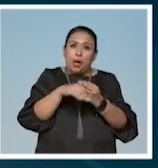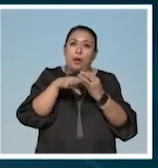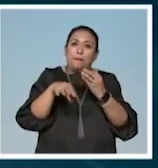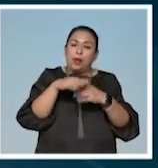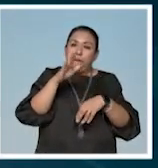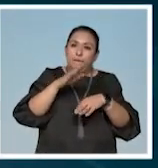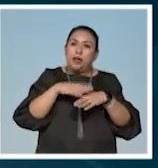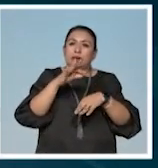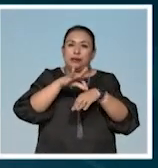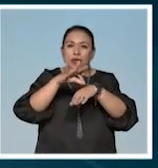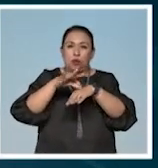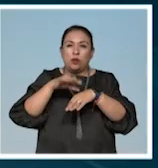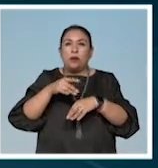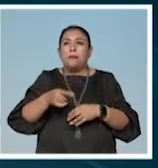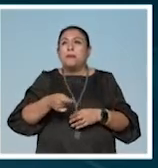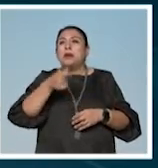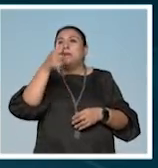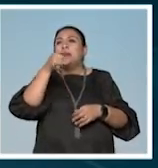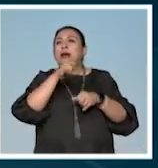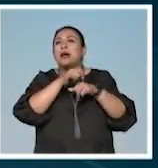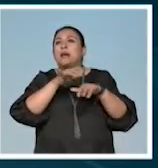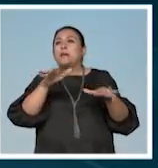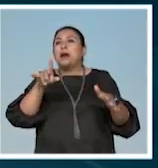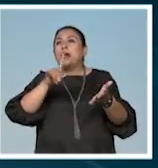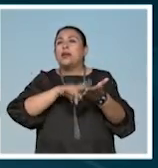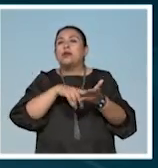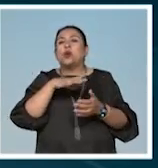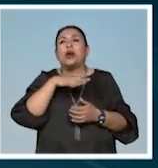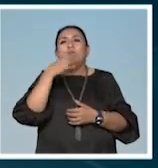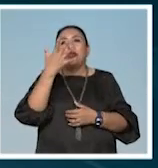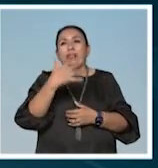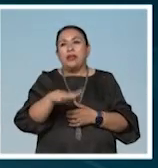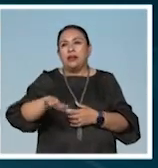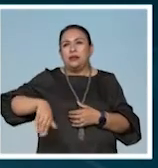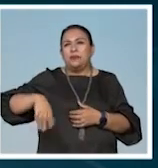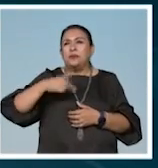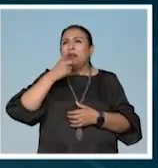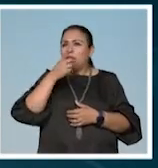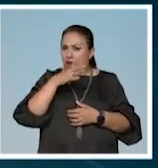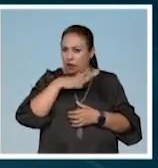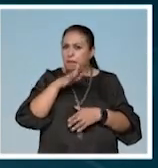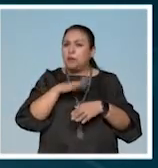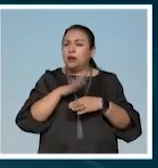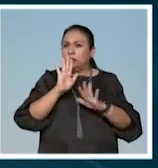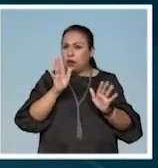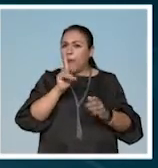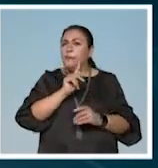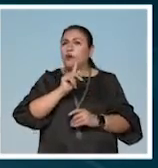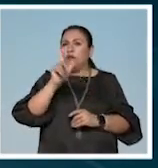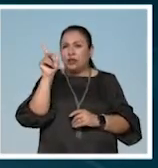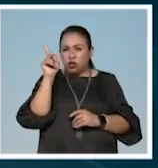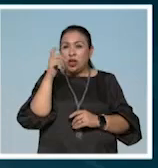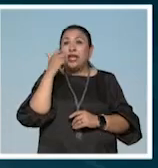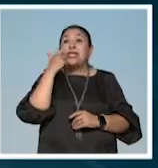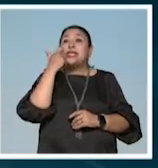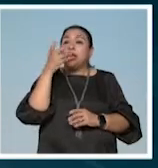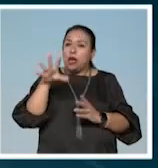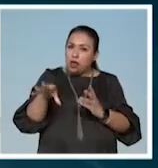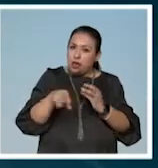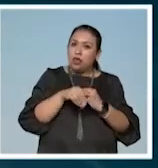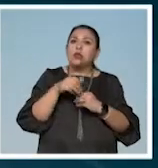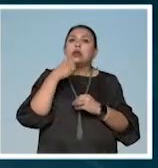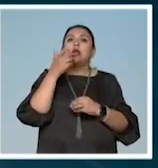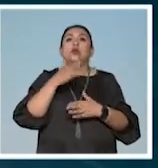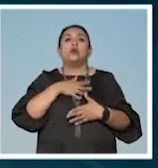tatuadores. Esta primera campaña incluyó a 10, pero me decían que ya hay más profesionales que se quieren sumar y que